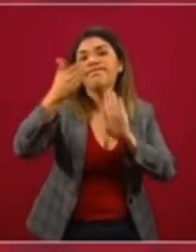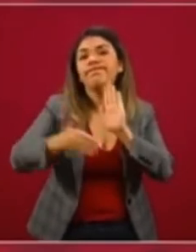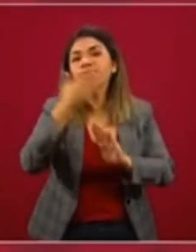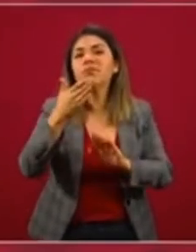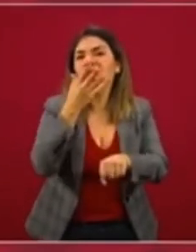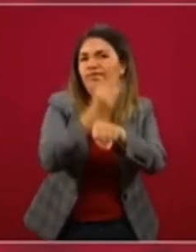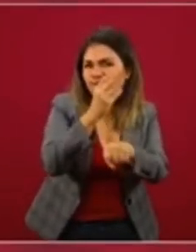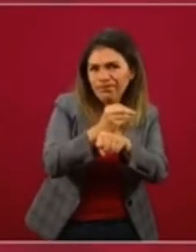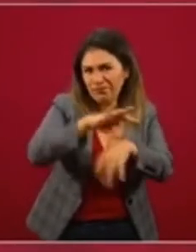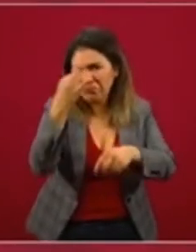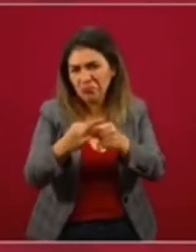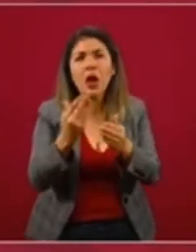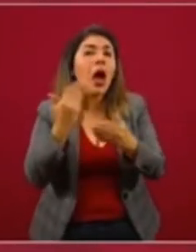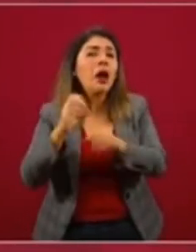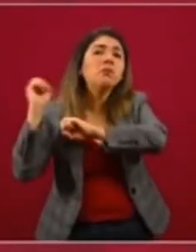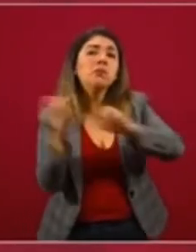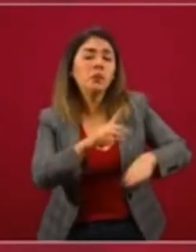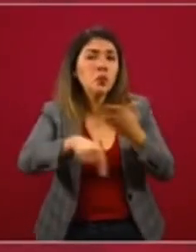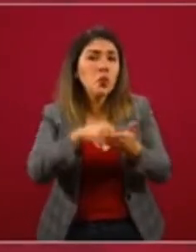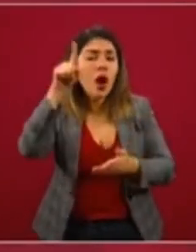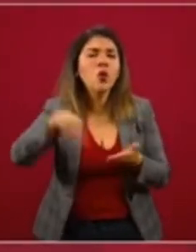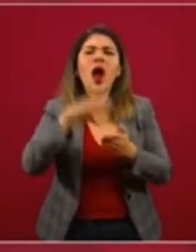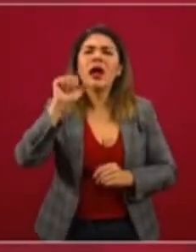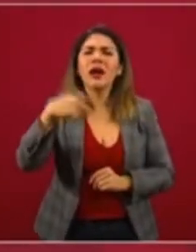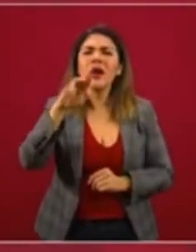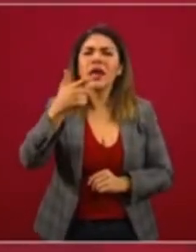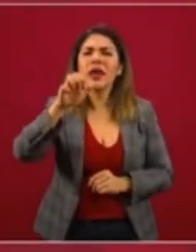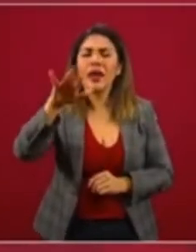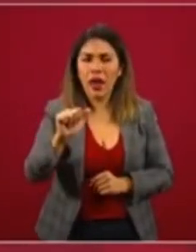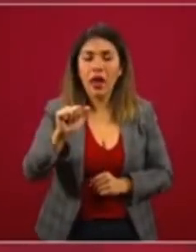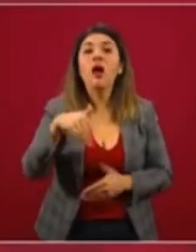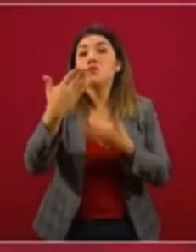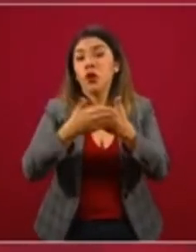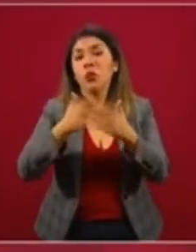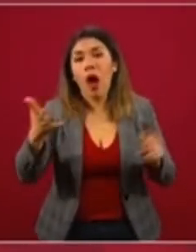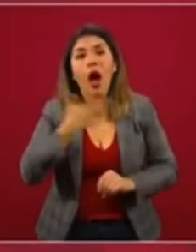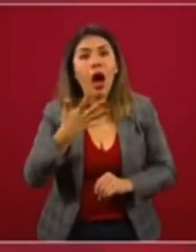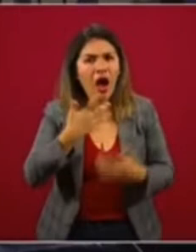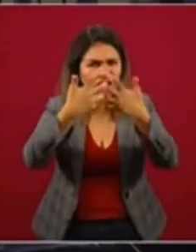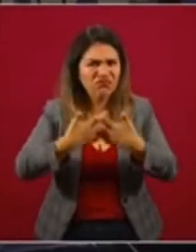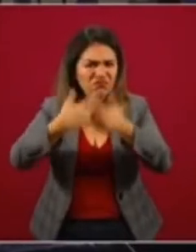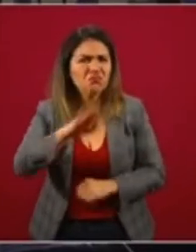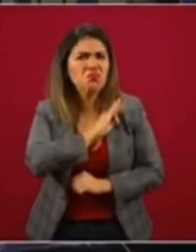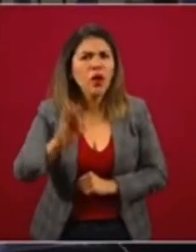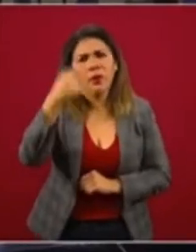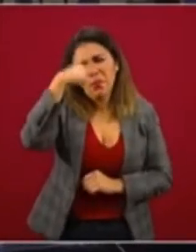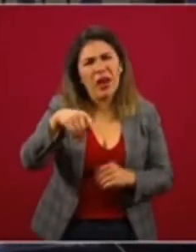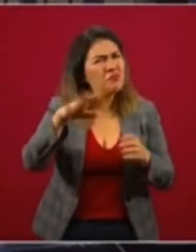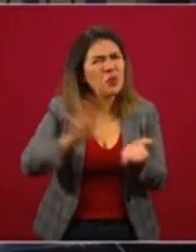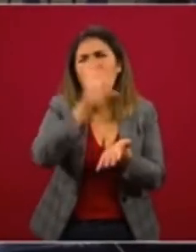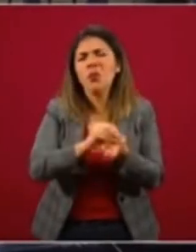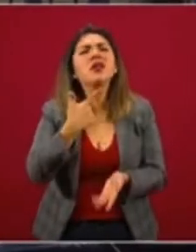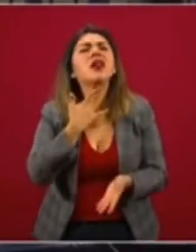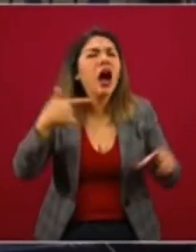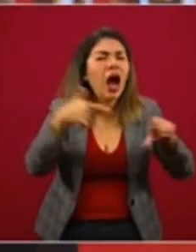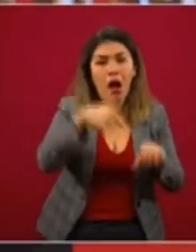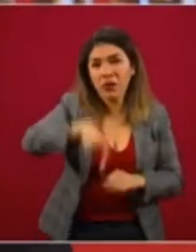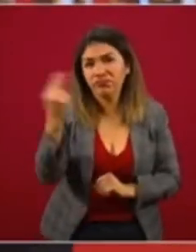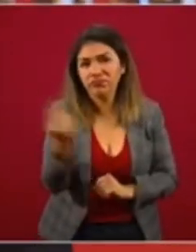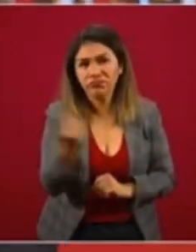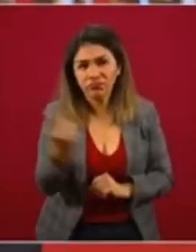a terminar de construir porque quedó abandonado en Camberejera, vamos a tener ya capacidad para producir todas nuestras gasolinas.